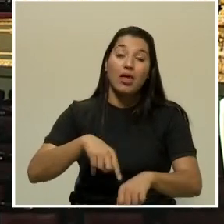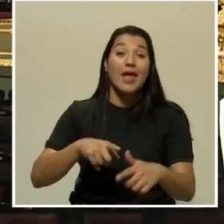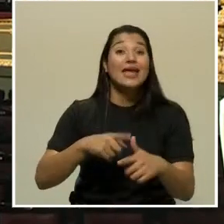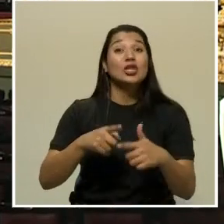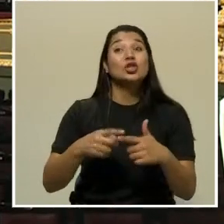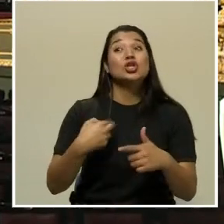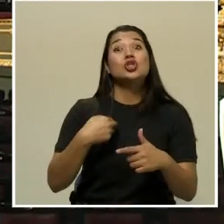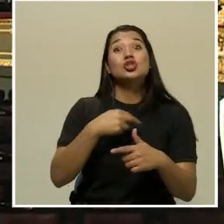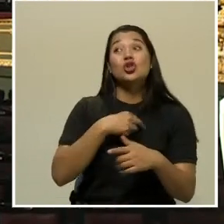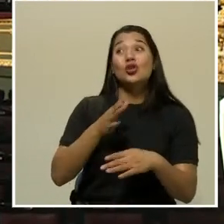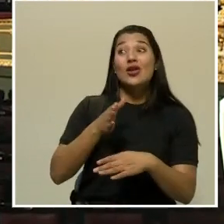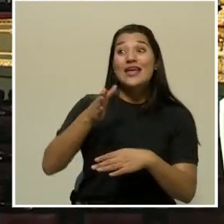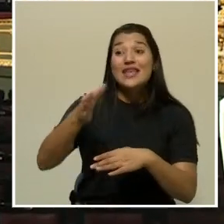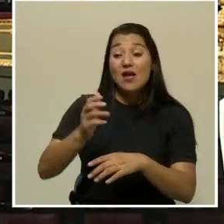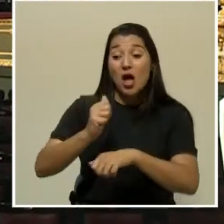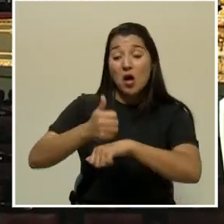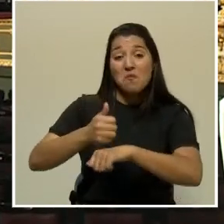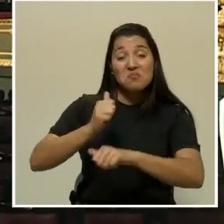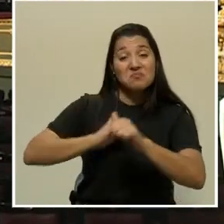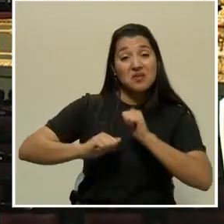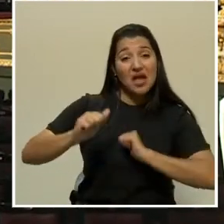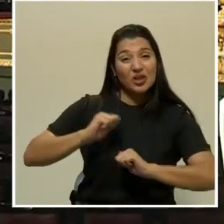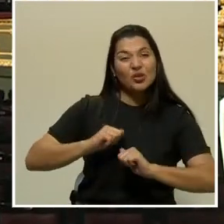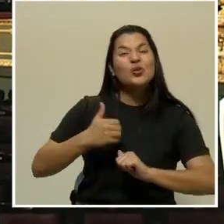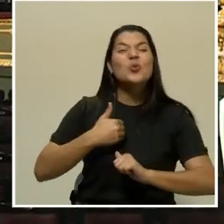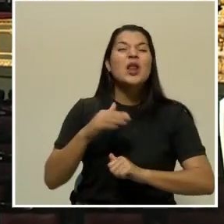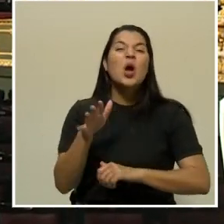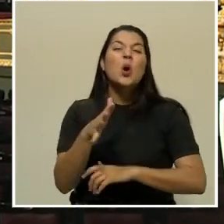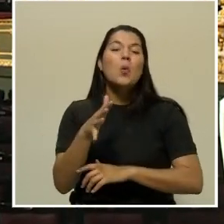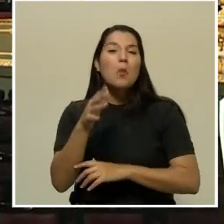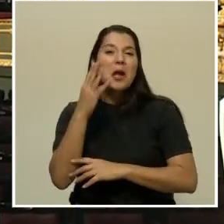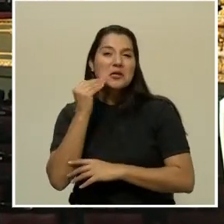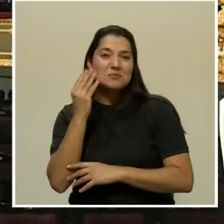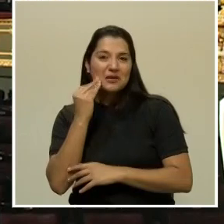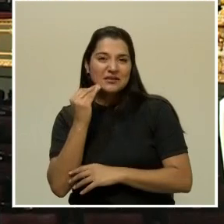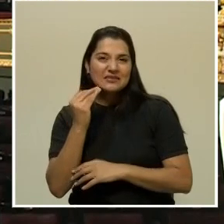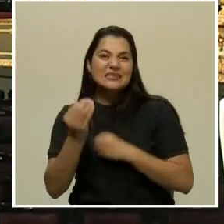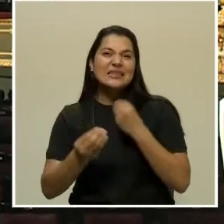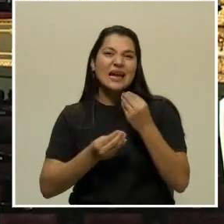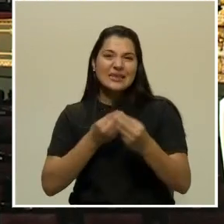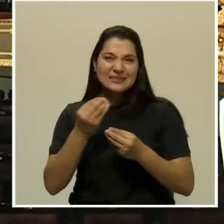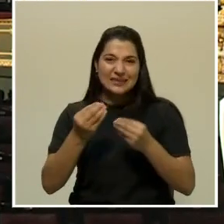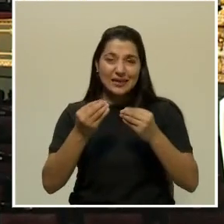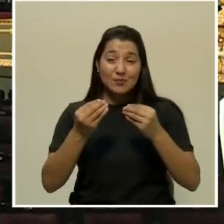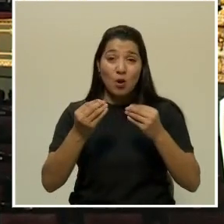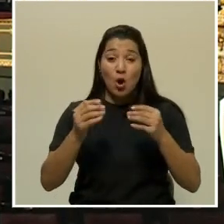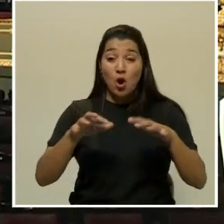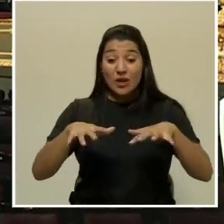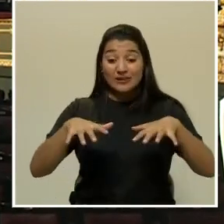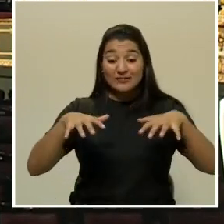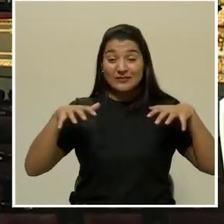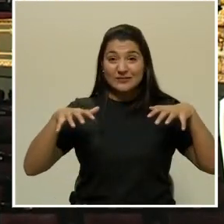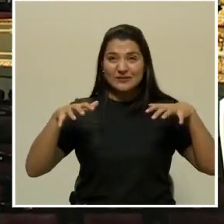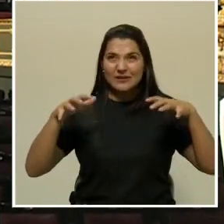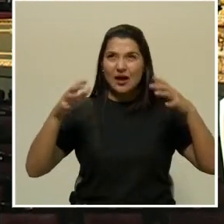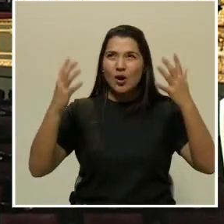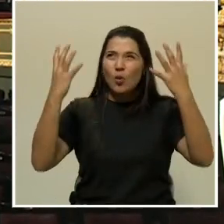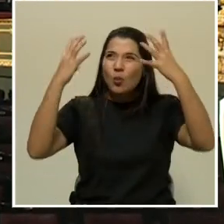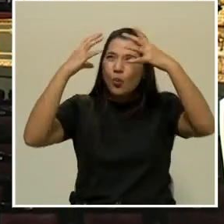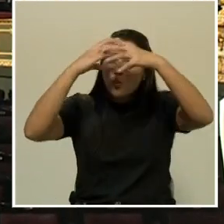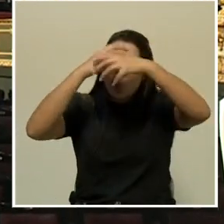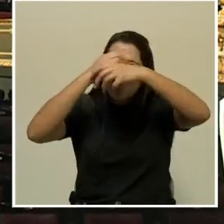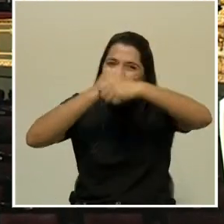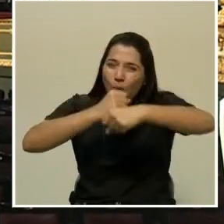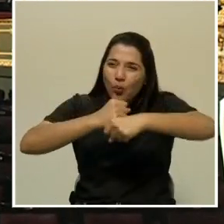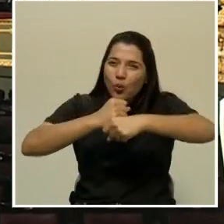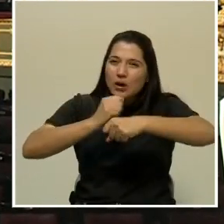del Teatro Nacional. Entonces íbamos y los gimnasios los oscurecíamos, llevábamos aire acondicionado,